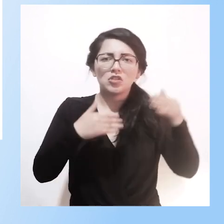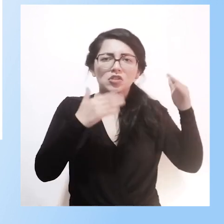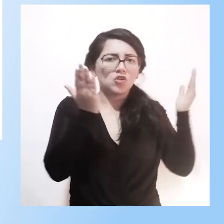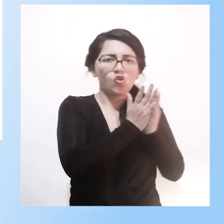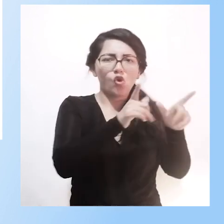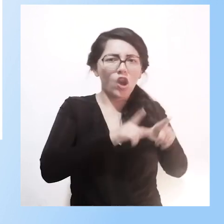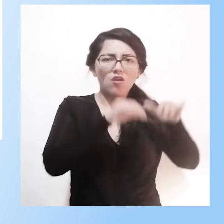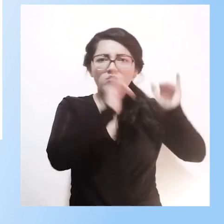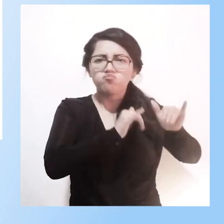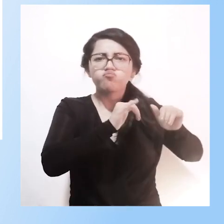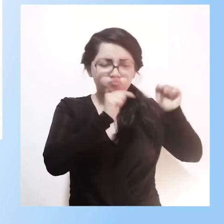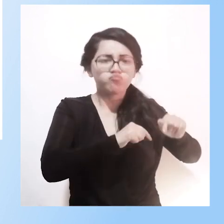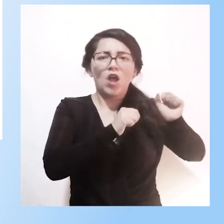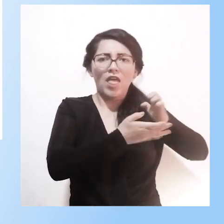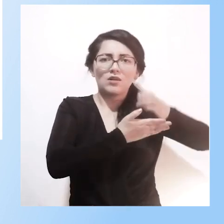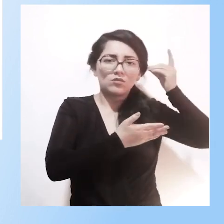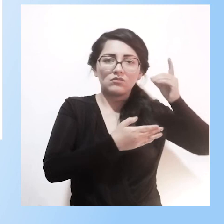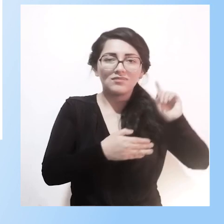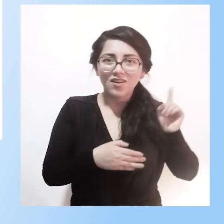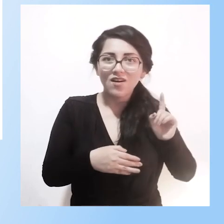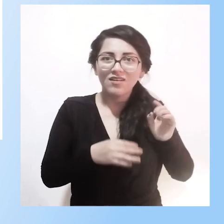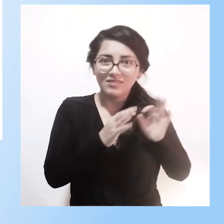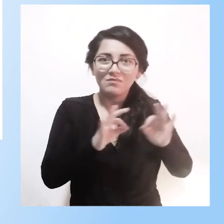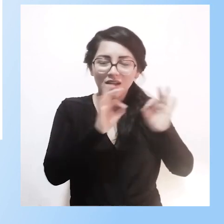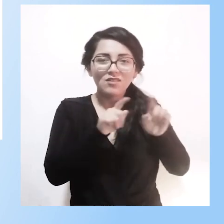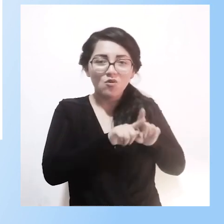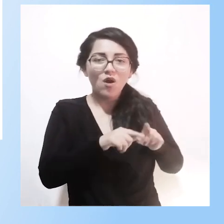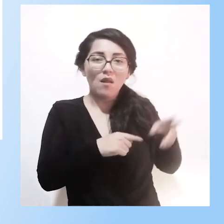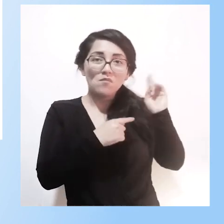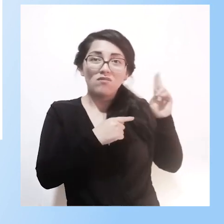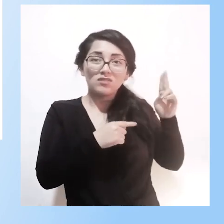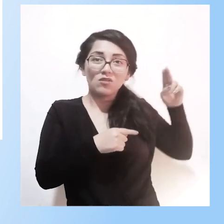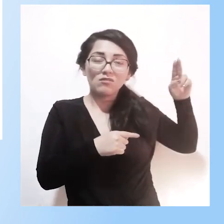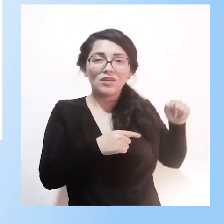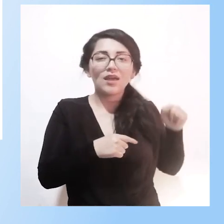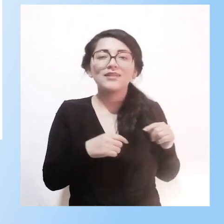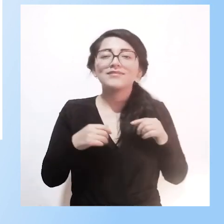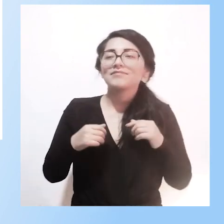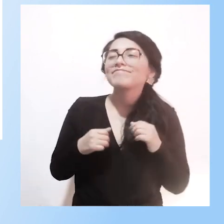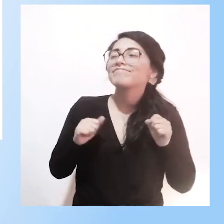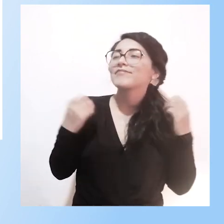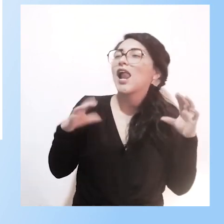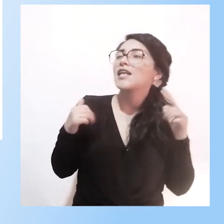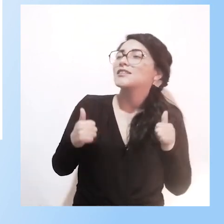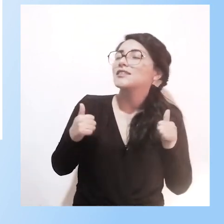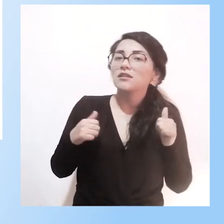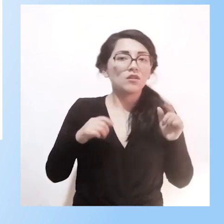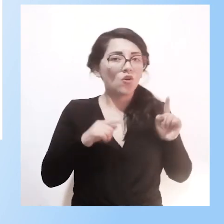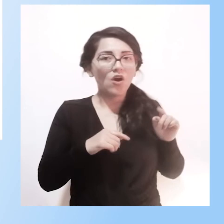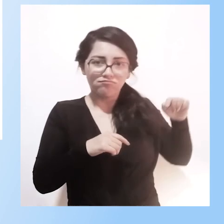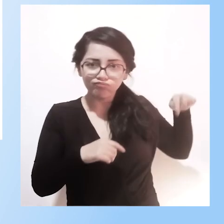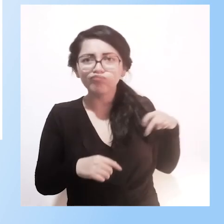educativa y es sacarle a un docente de su zona de confort e ir a otro un